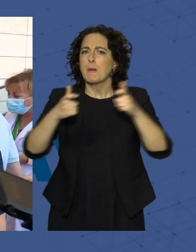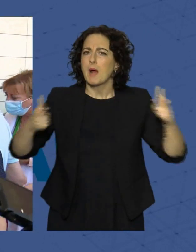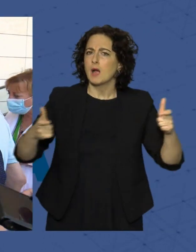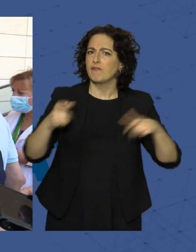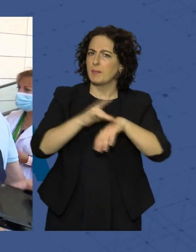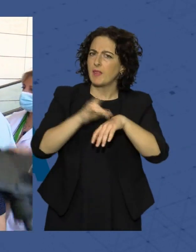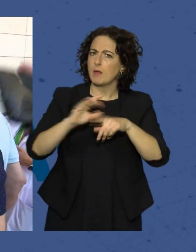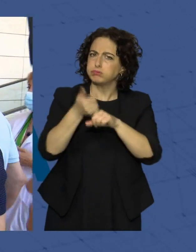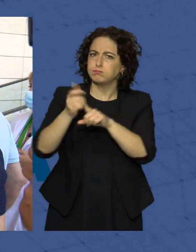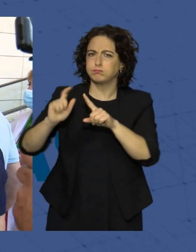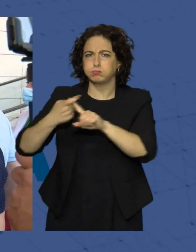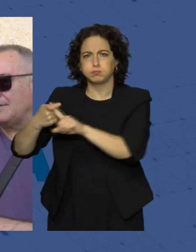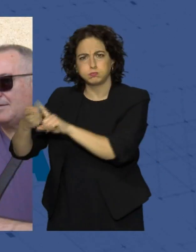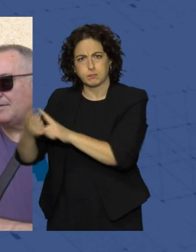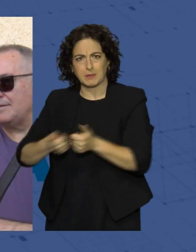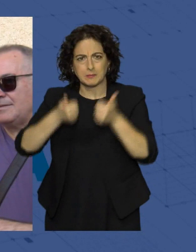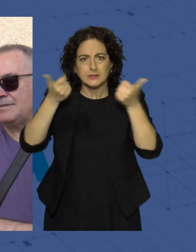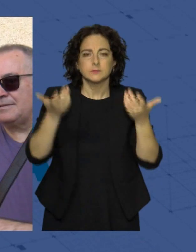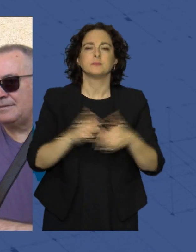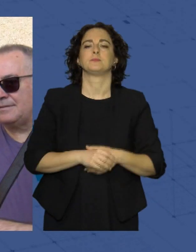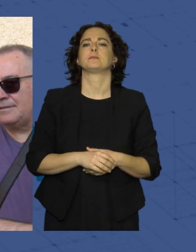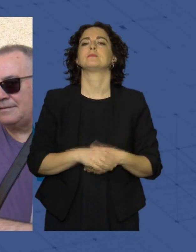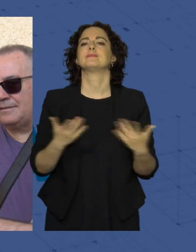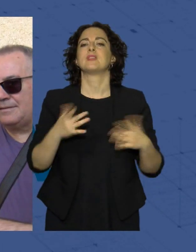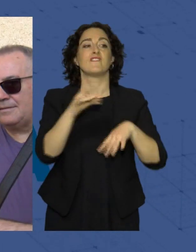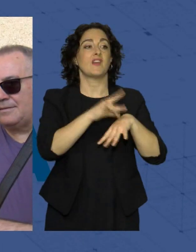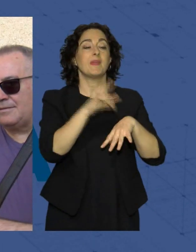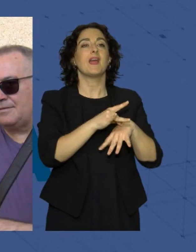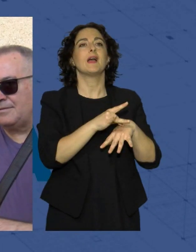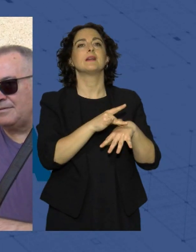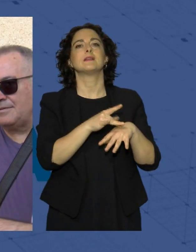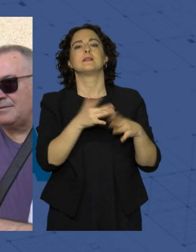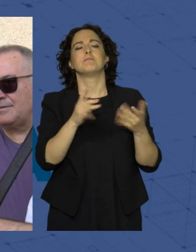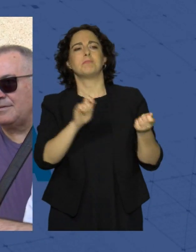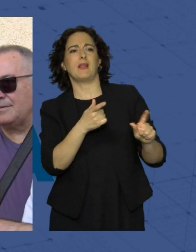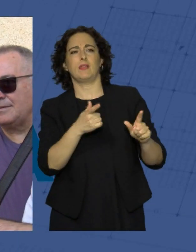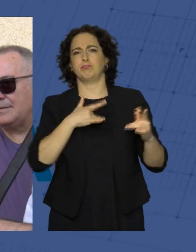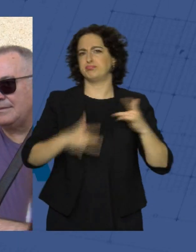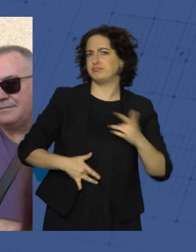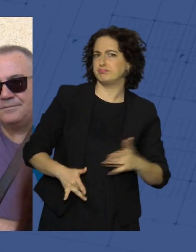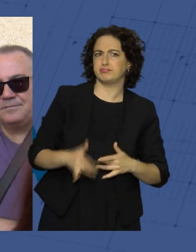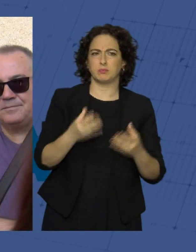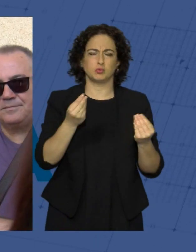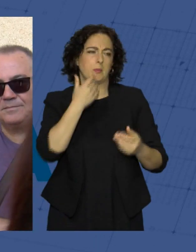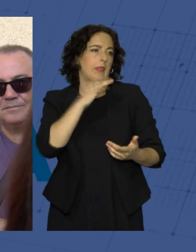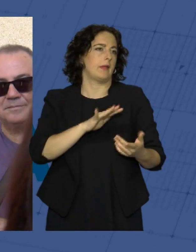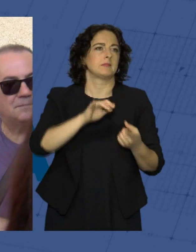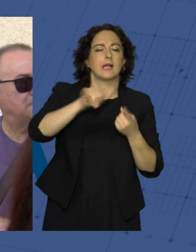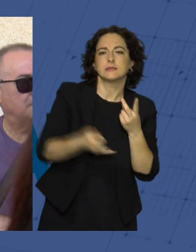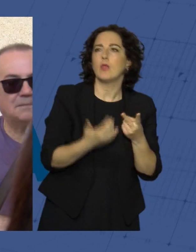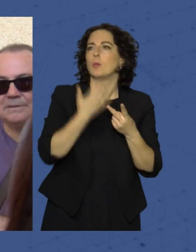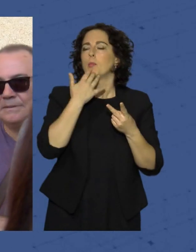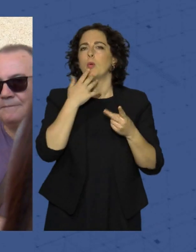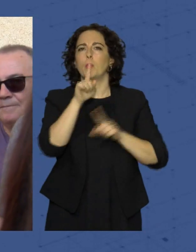diagnostica esclerosis múltiple. La enfermedad es una enfermedad que puede simularlo todo, desde una fatiga hasta un